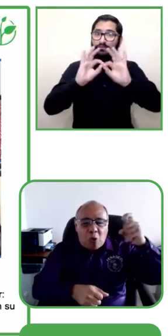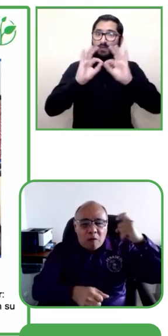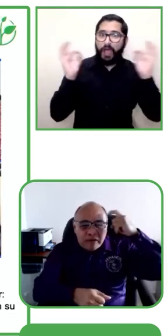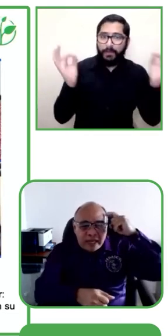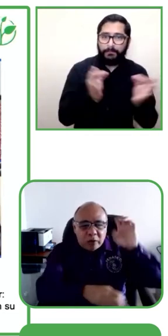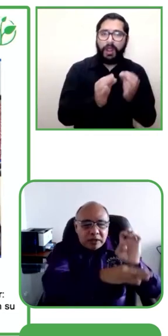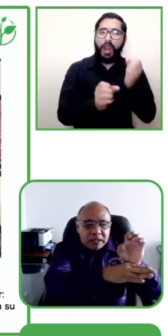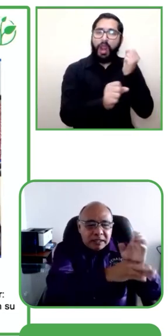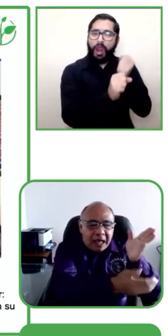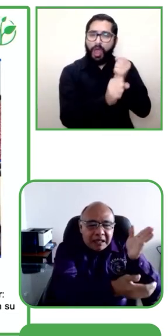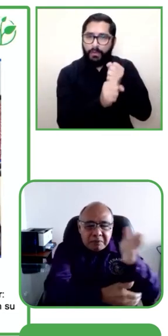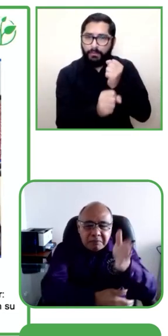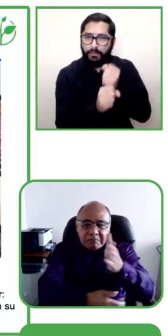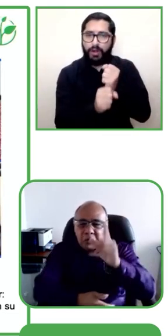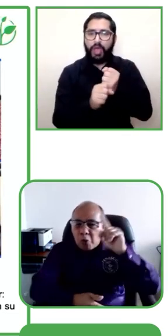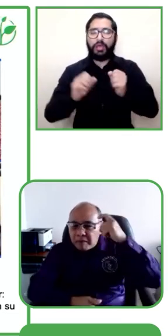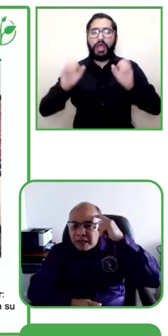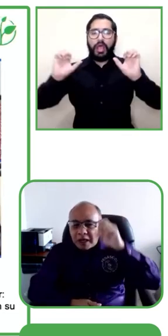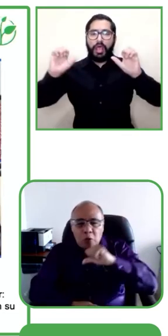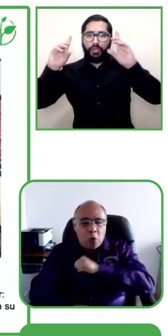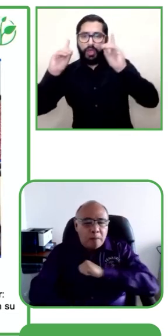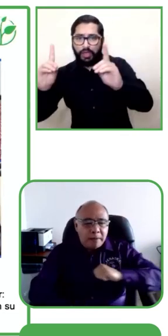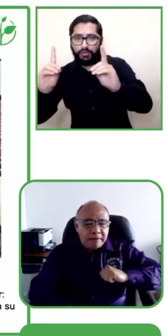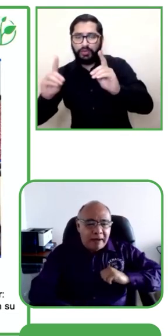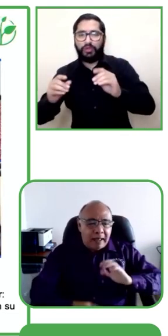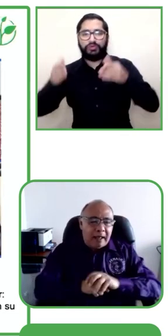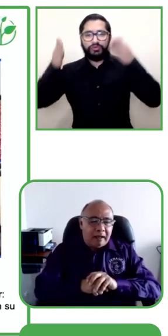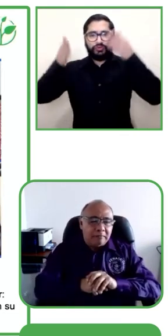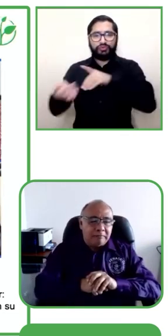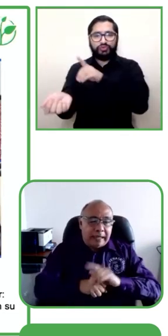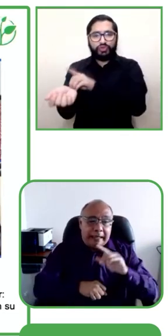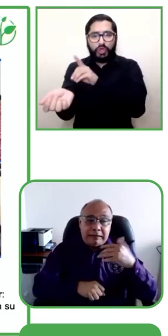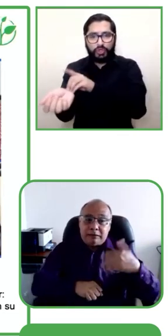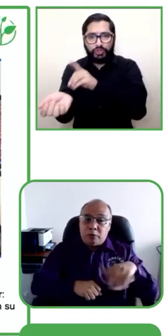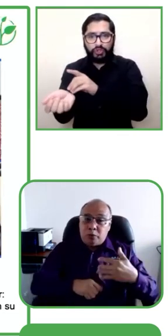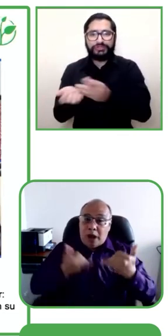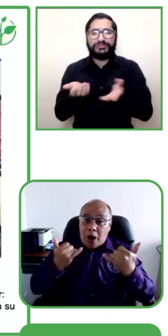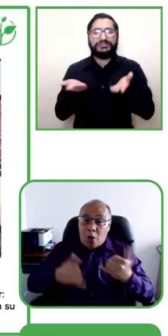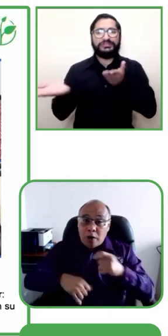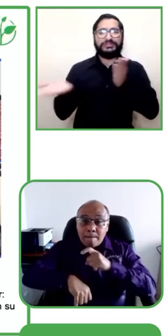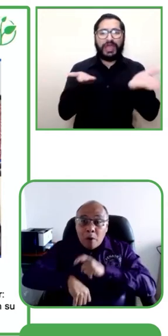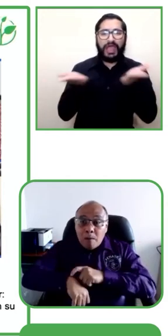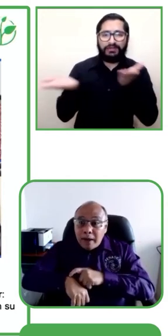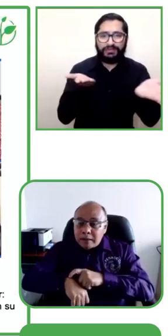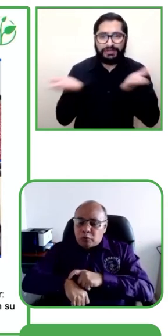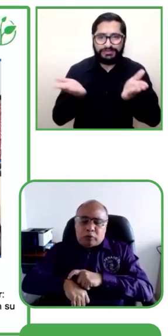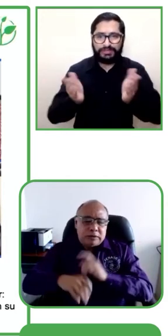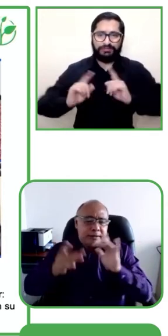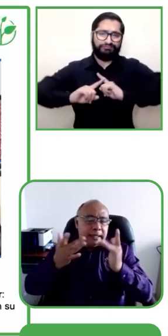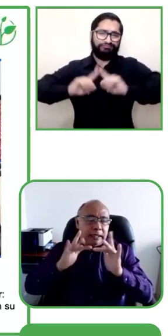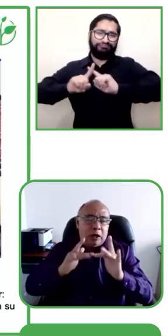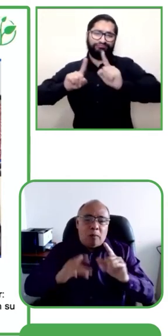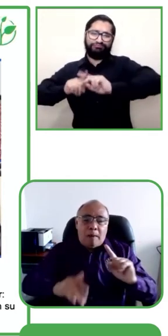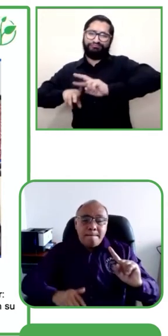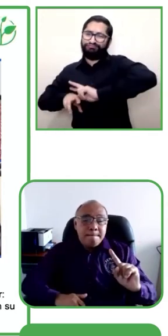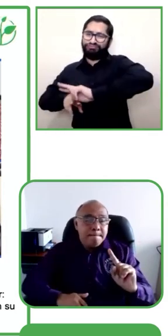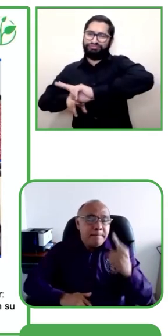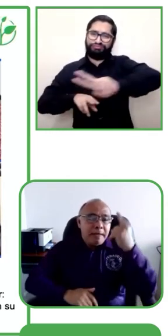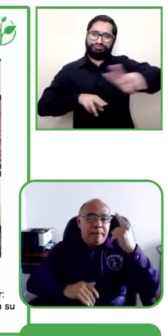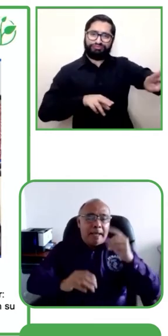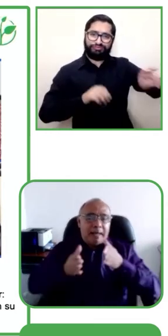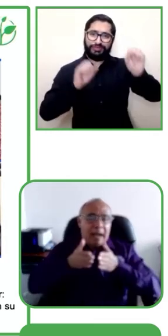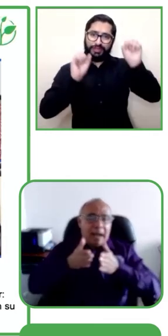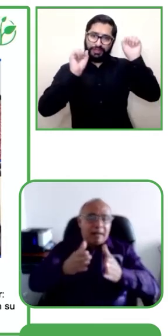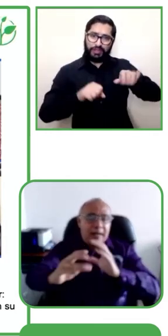telemedicina, trámites, servicios en entidades públicas, entidades privadas y ahora, en este